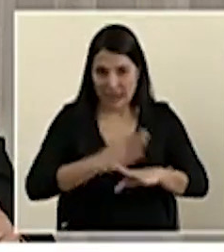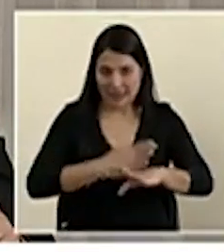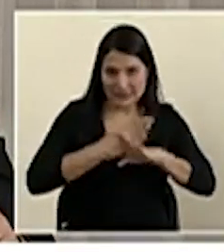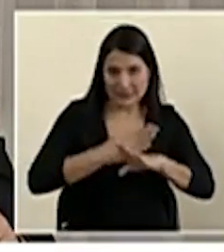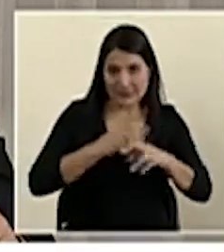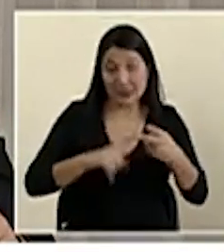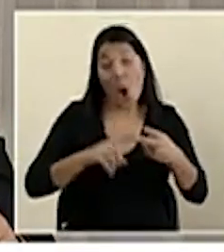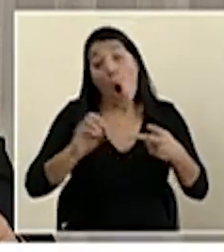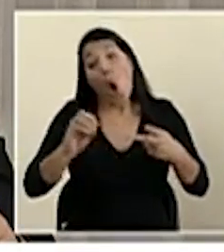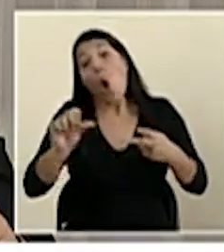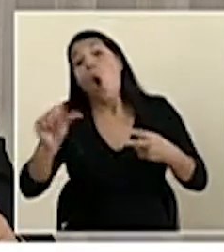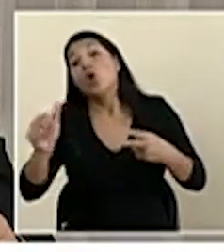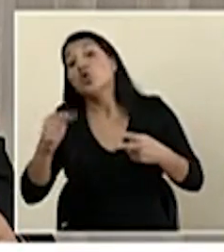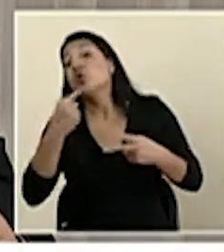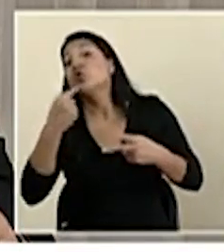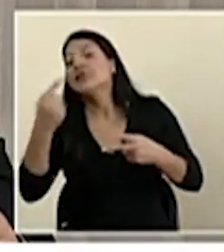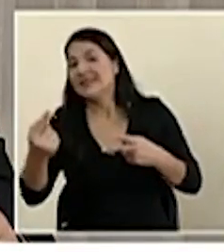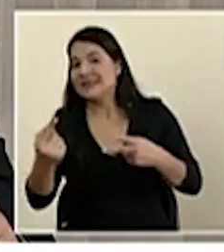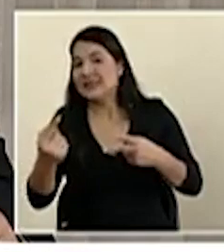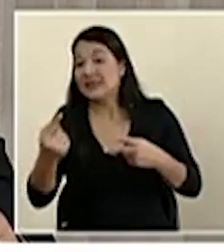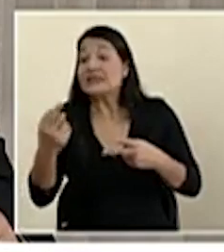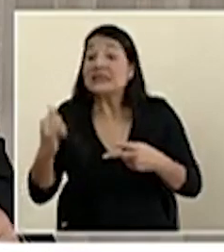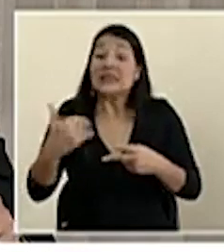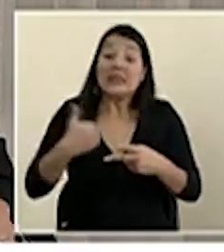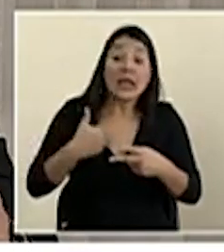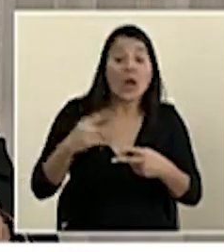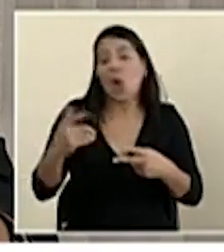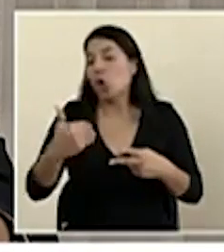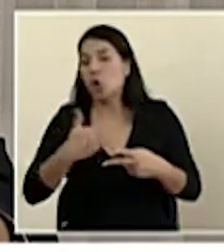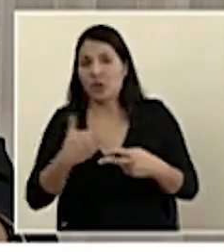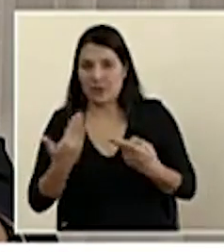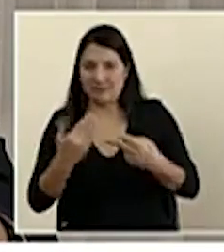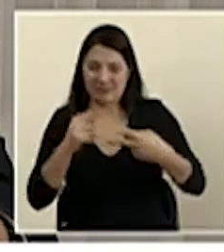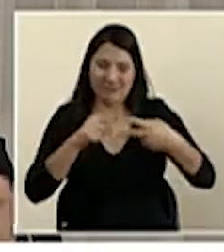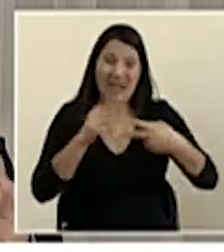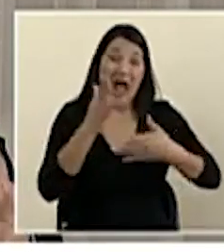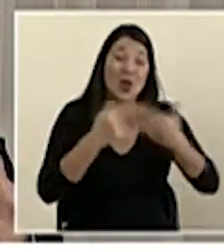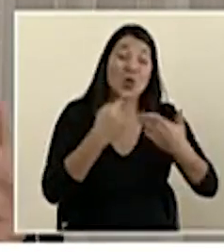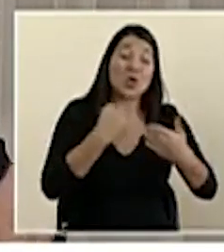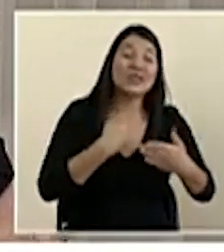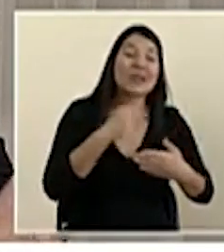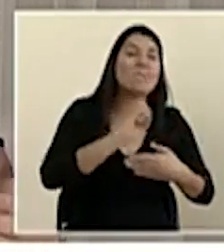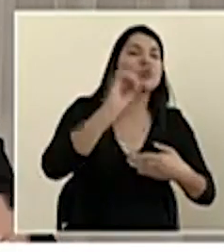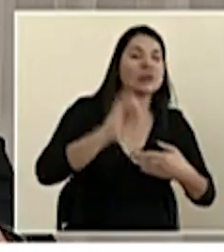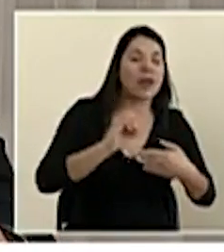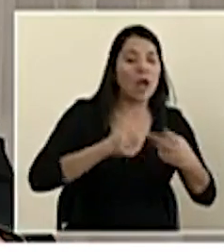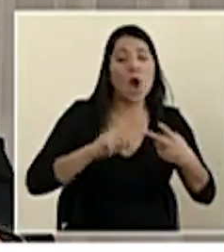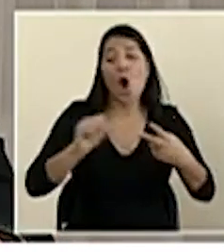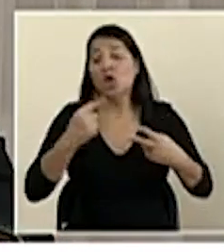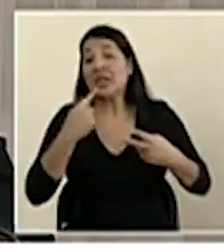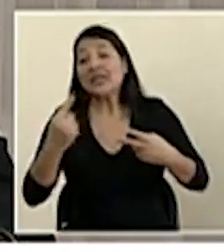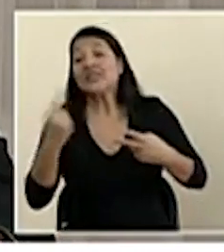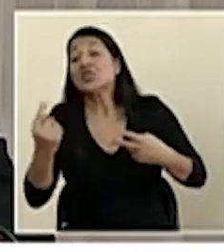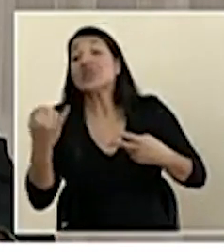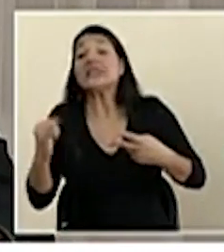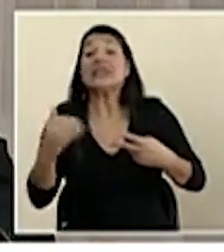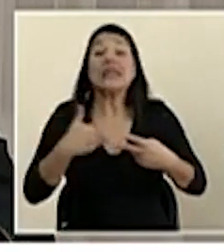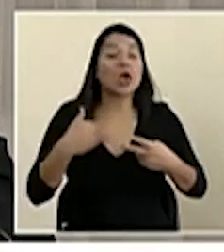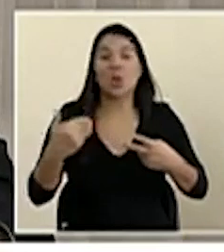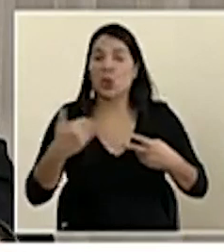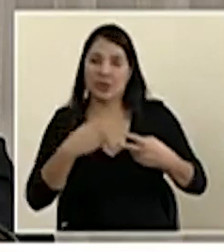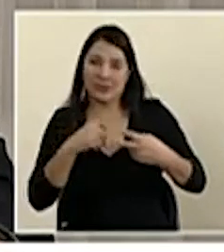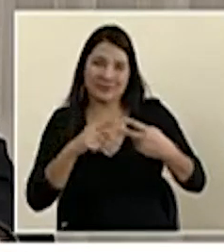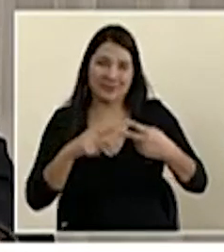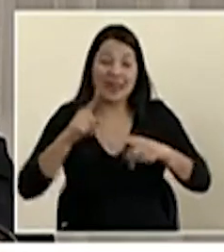anticuerpos. Y eso también tenemos que analizarlo porque no todas las pruebas podemos aplicar la misma conducta dependiendo de los resultados que obtengamos. Y es parte